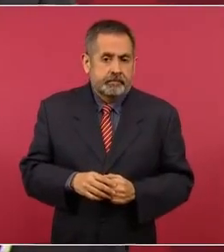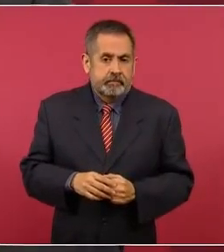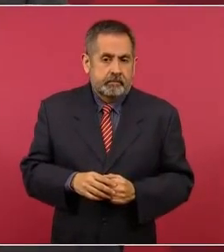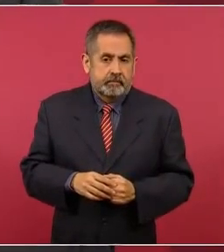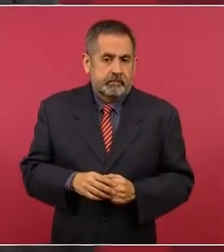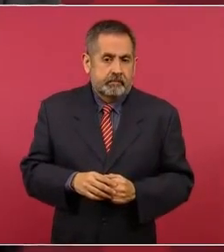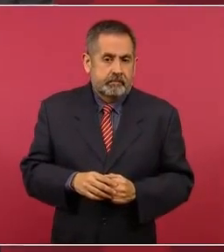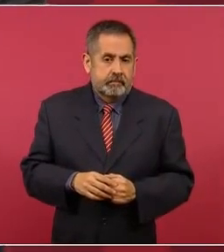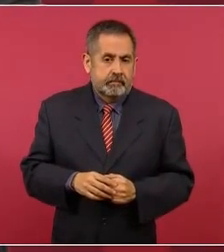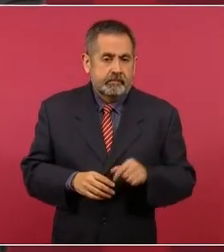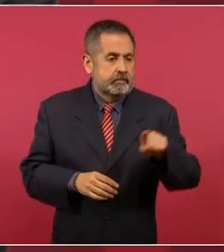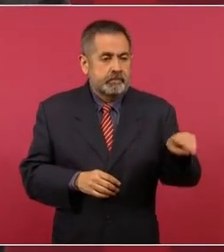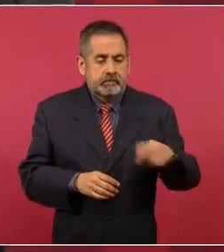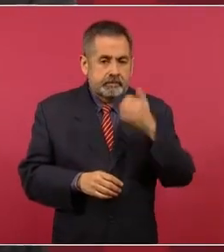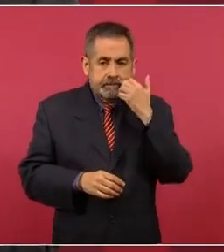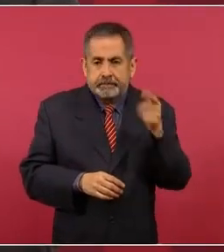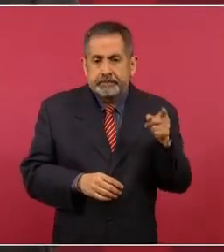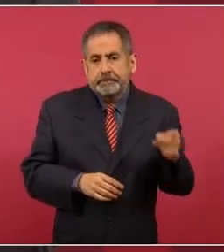quieren